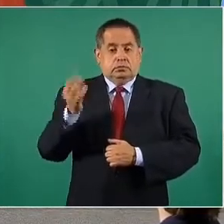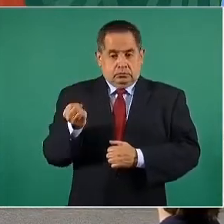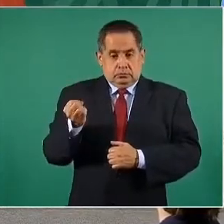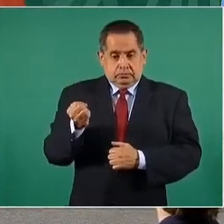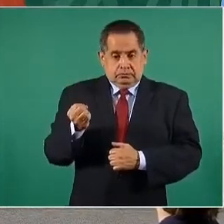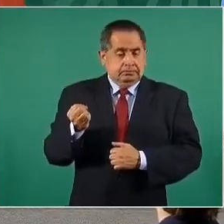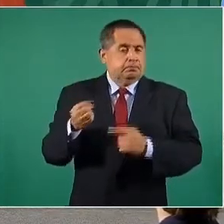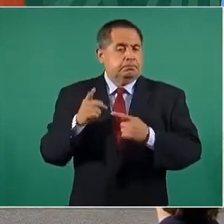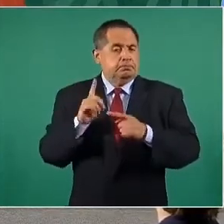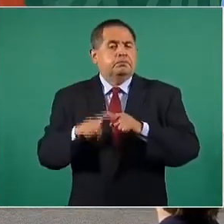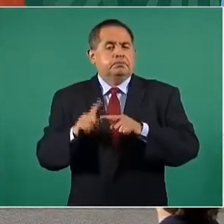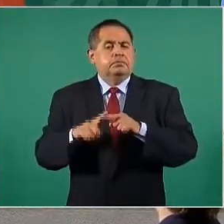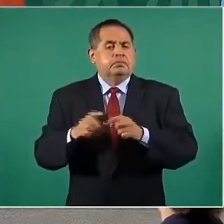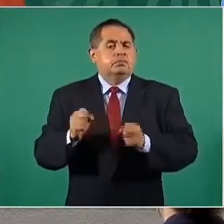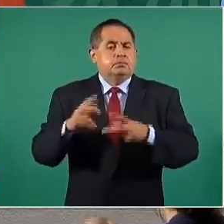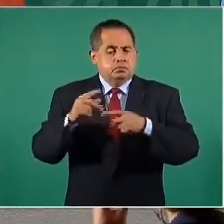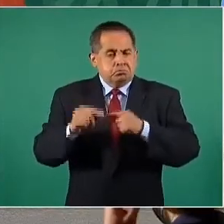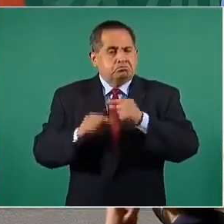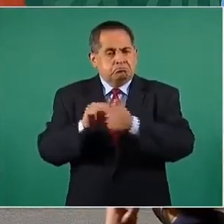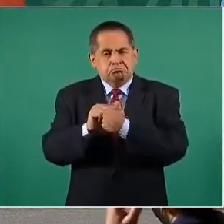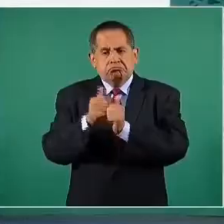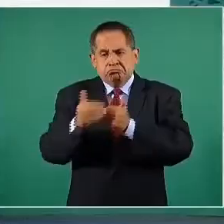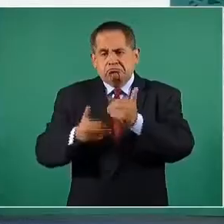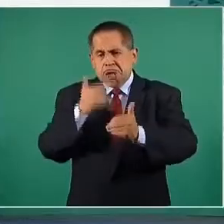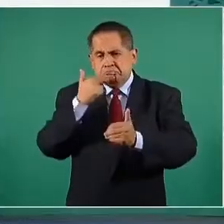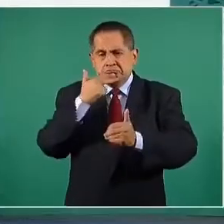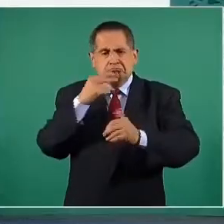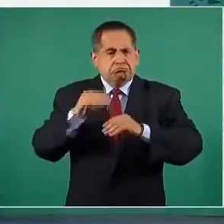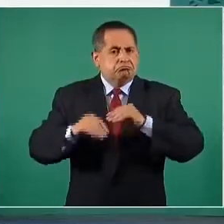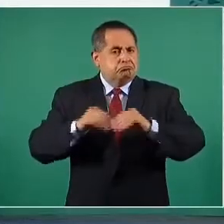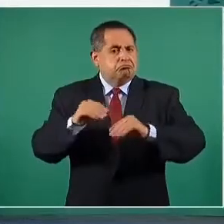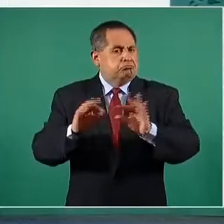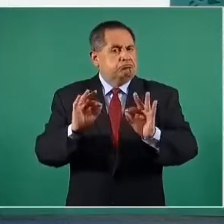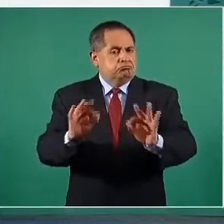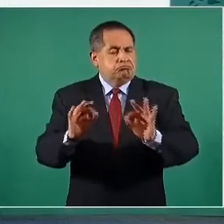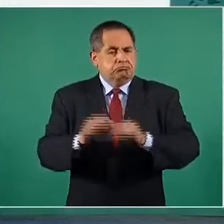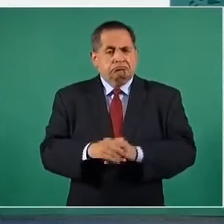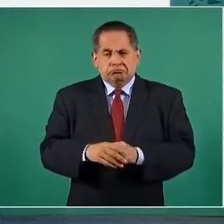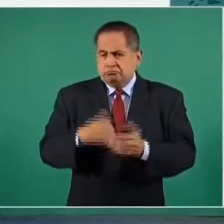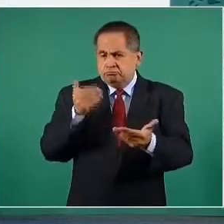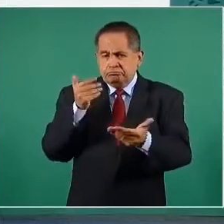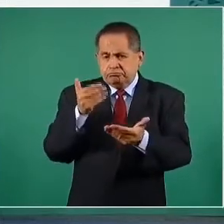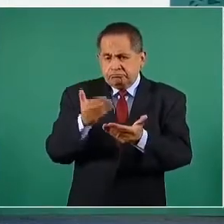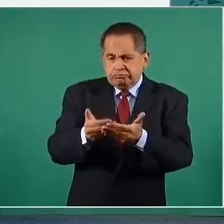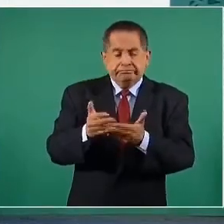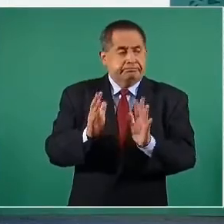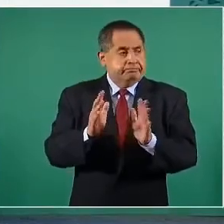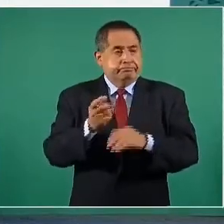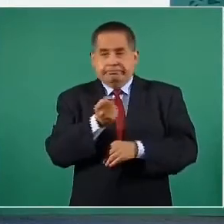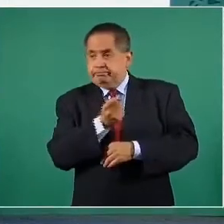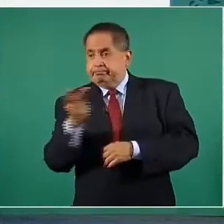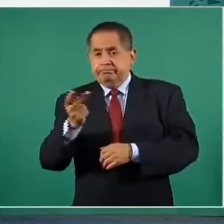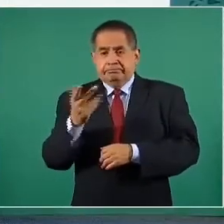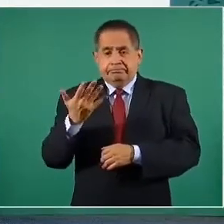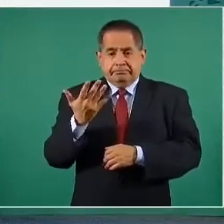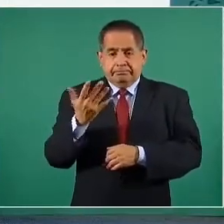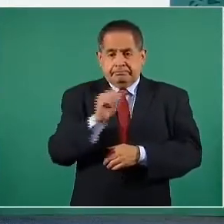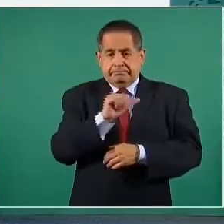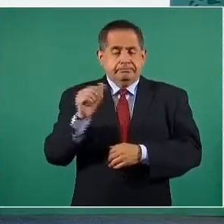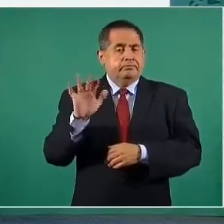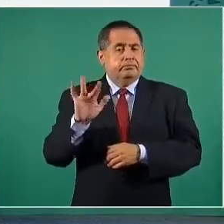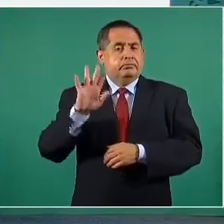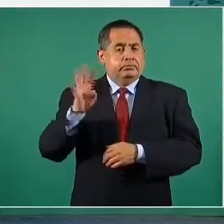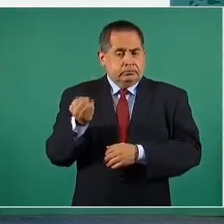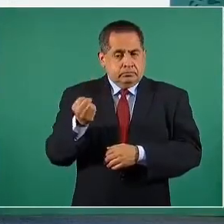posteriormente, lo iremos presentando conforme la serie de datos concluya, al tener ya todas las personas de 50 a 59